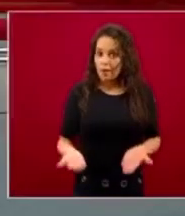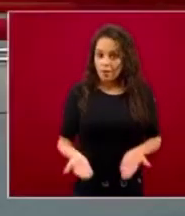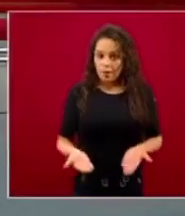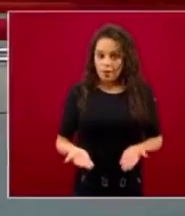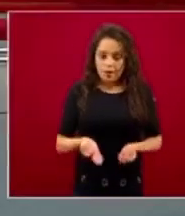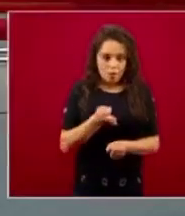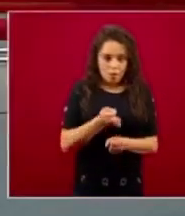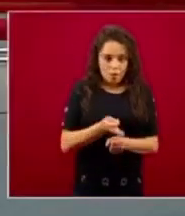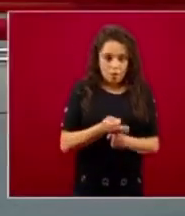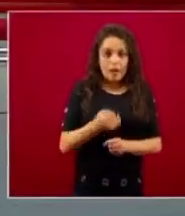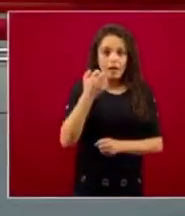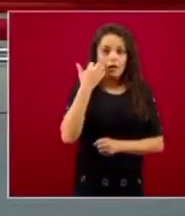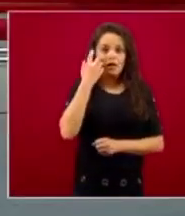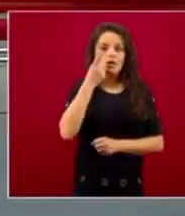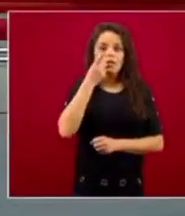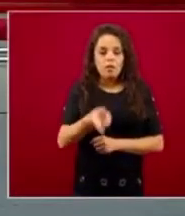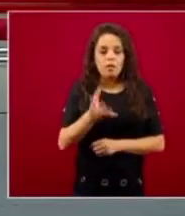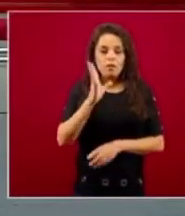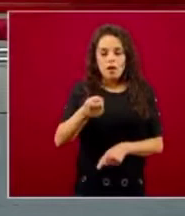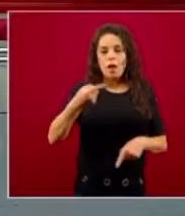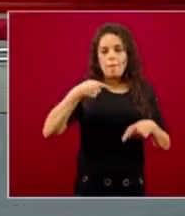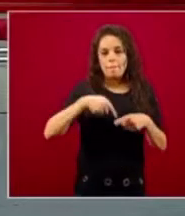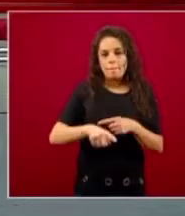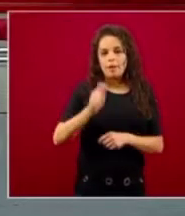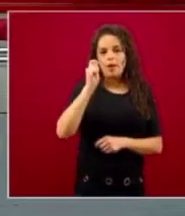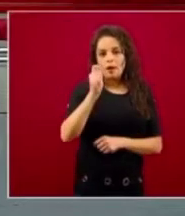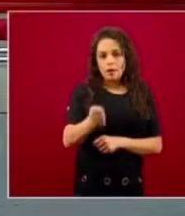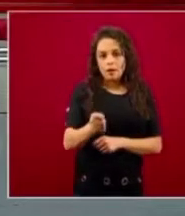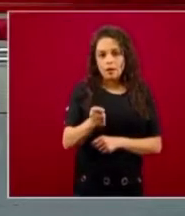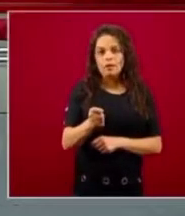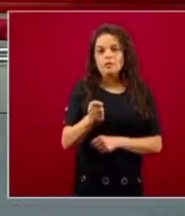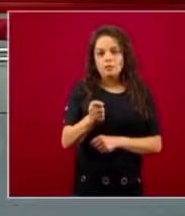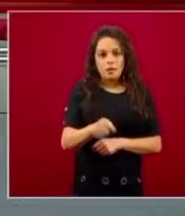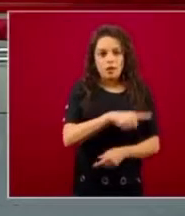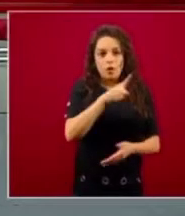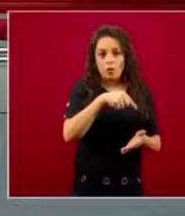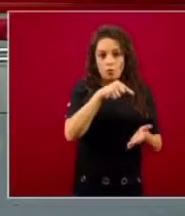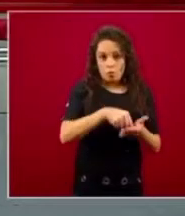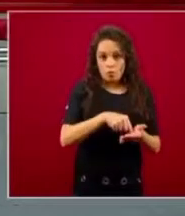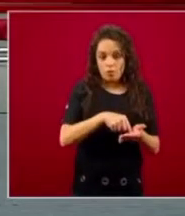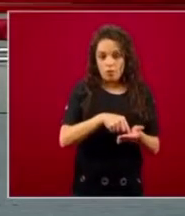que ya se están cubriendo y se están empezando a cubrir ya comunidades